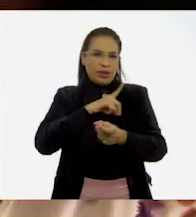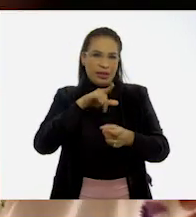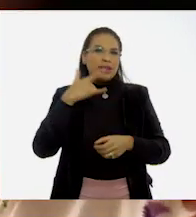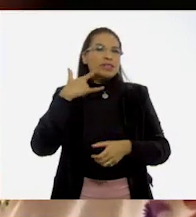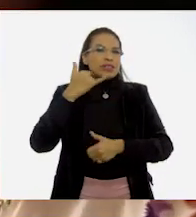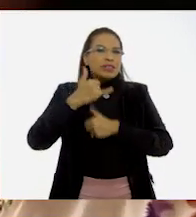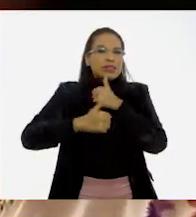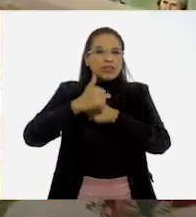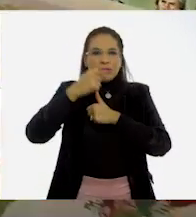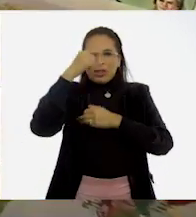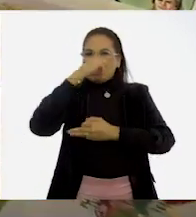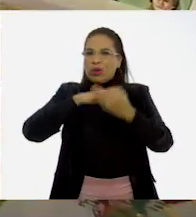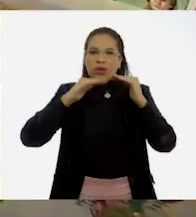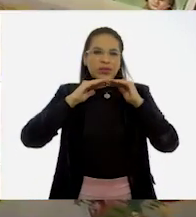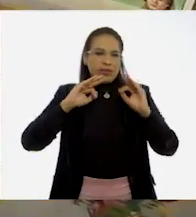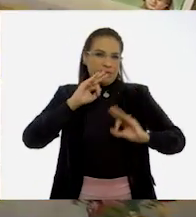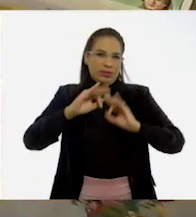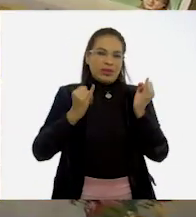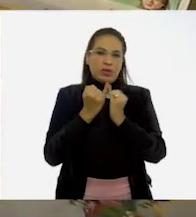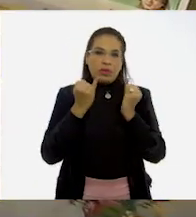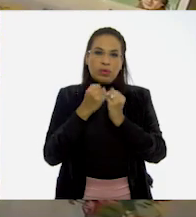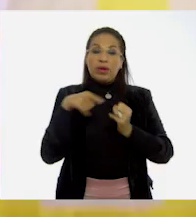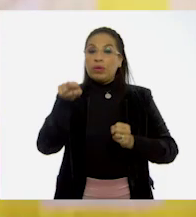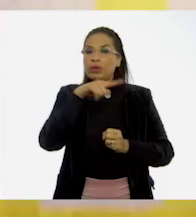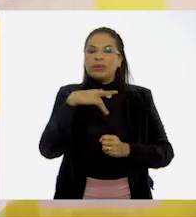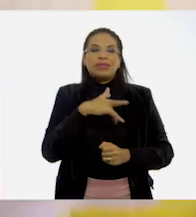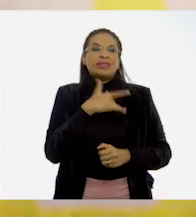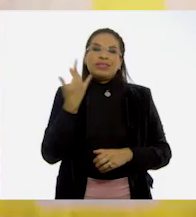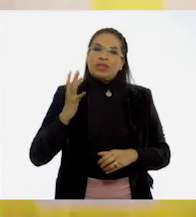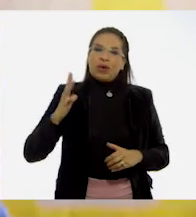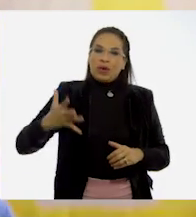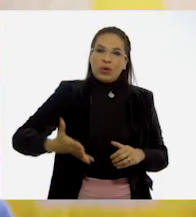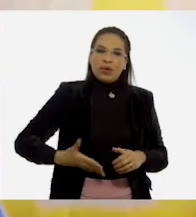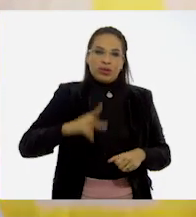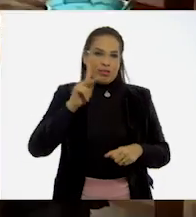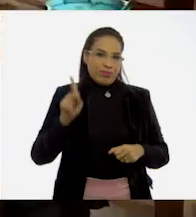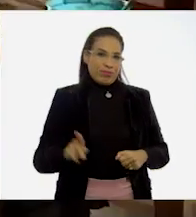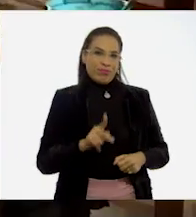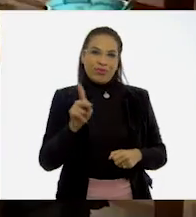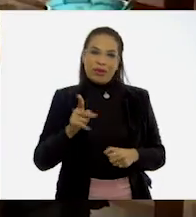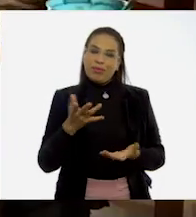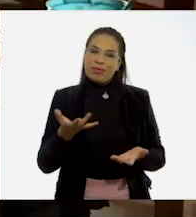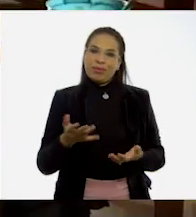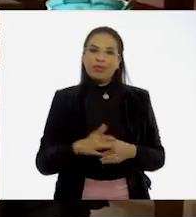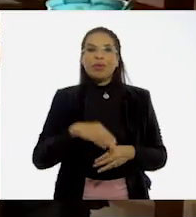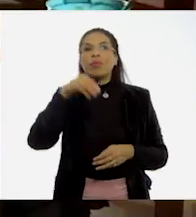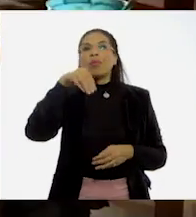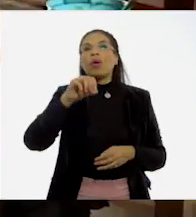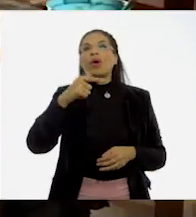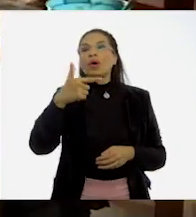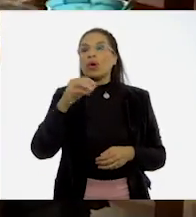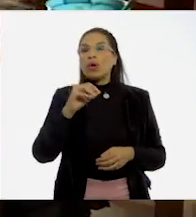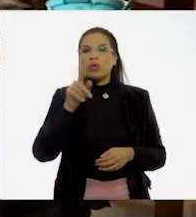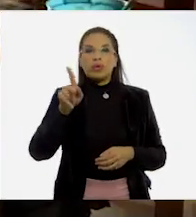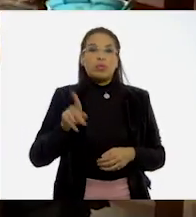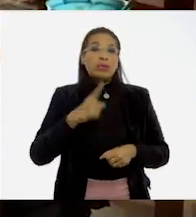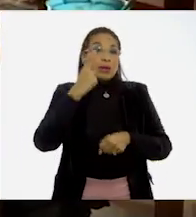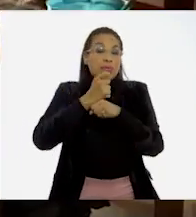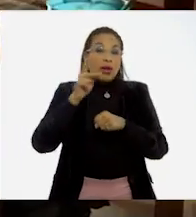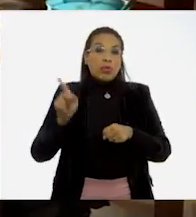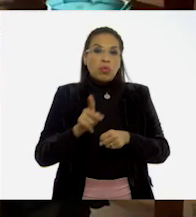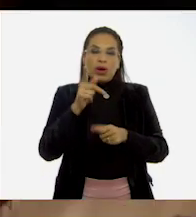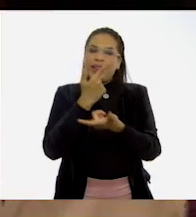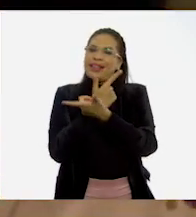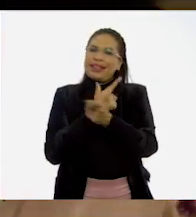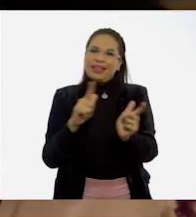Sí, mía. Debes estar muy orgullosa de nuestro pueblo. Mongo. Fue el primer pueblo